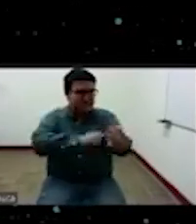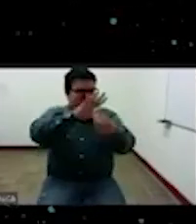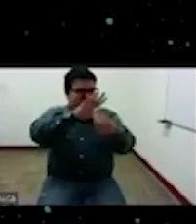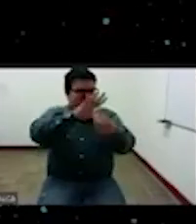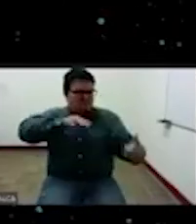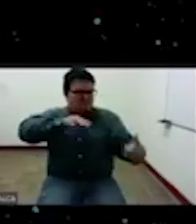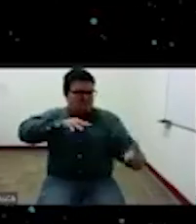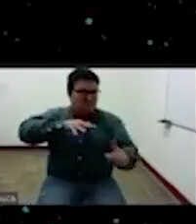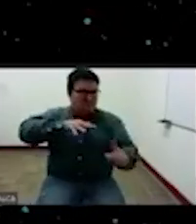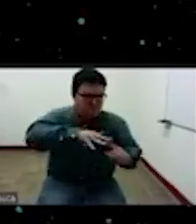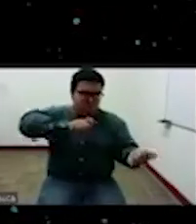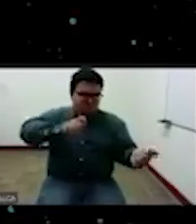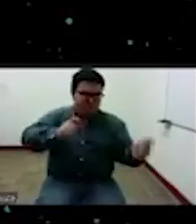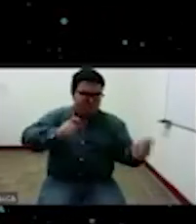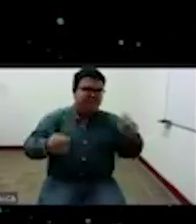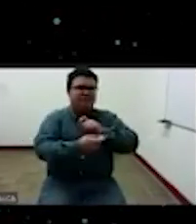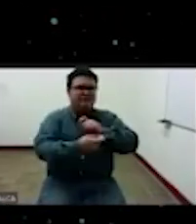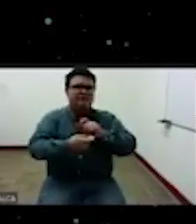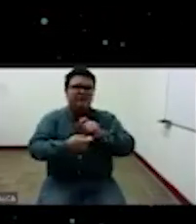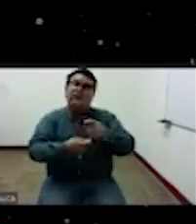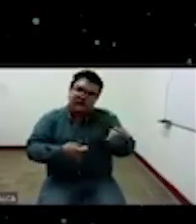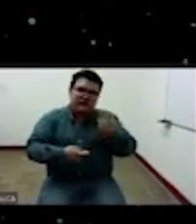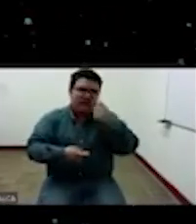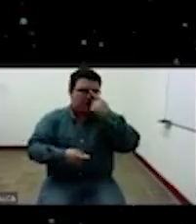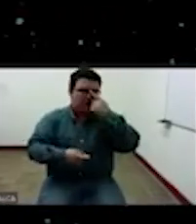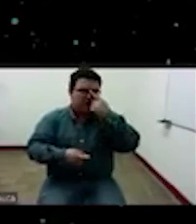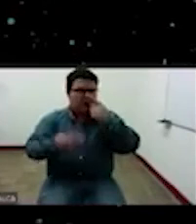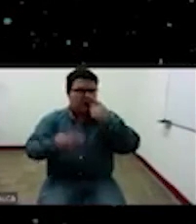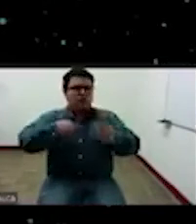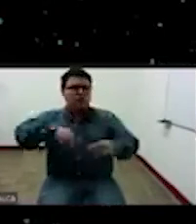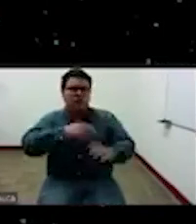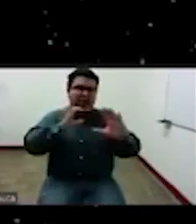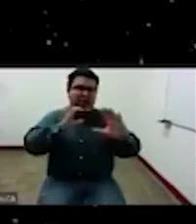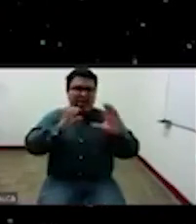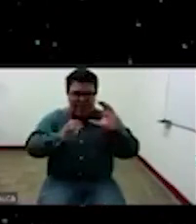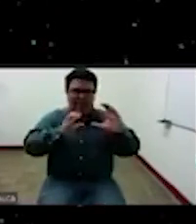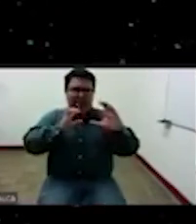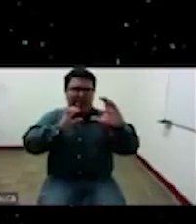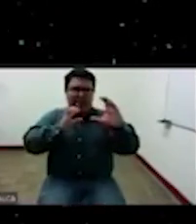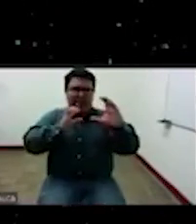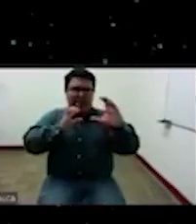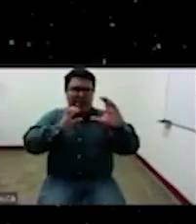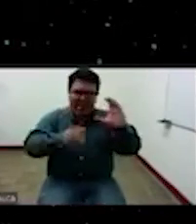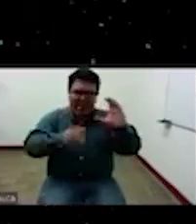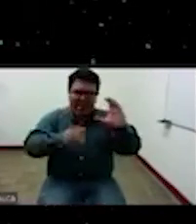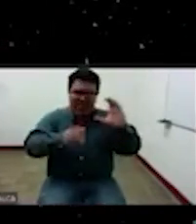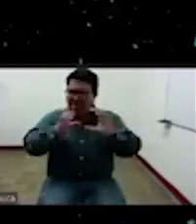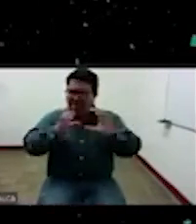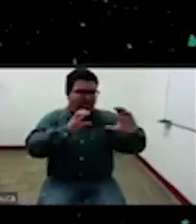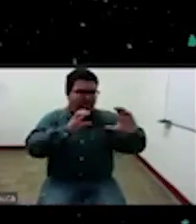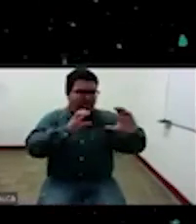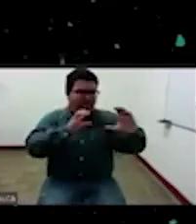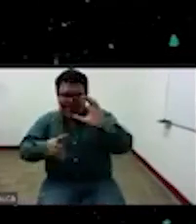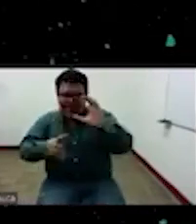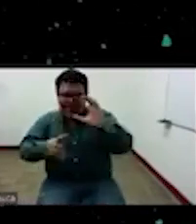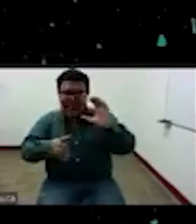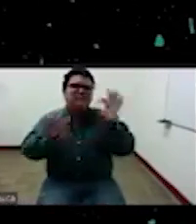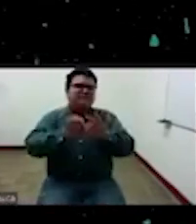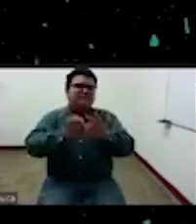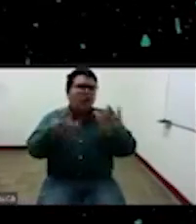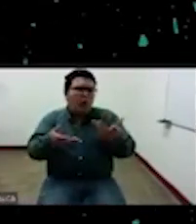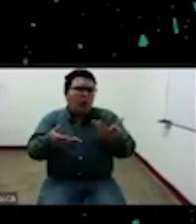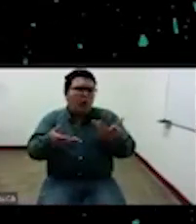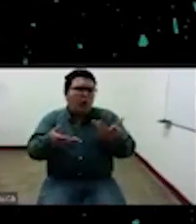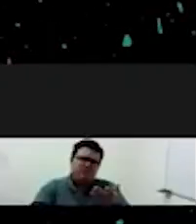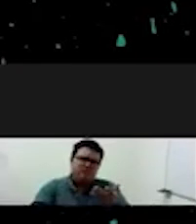o o se dice tenemos un problema mala comunicación lo que tenemos es hacer una evaluación